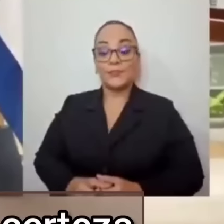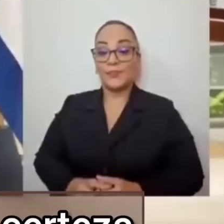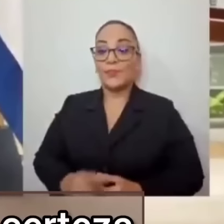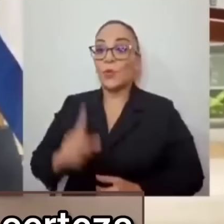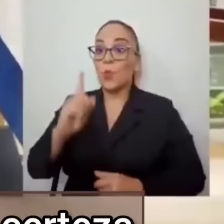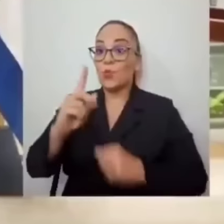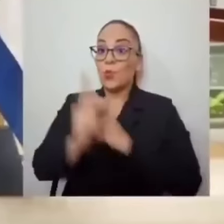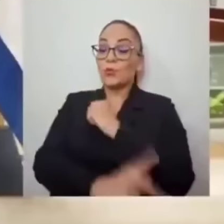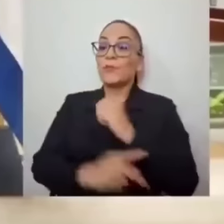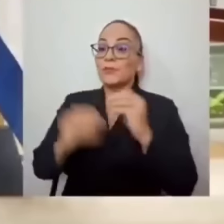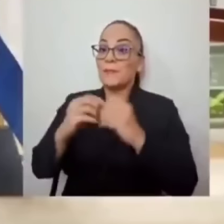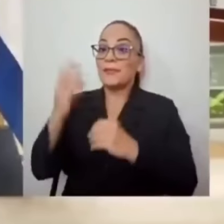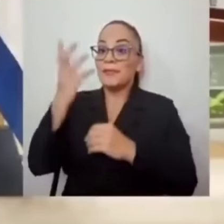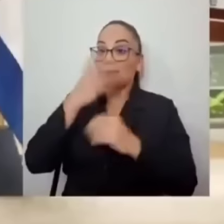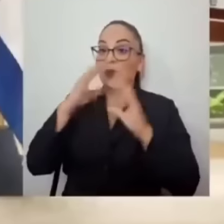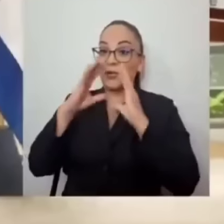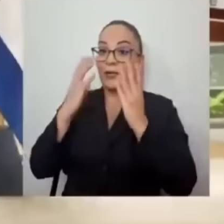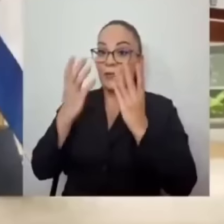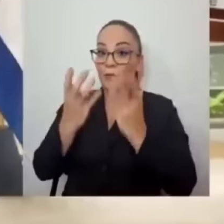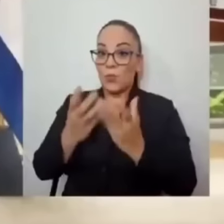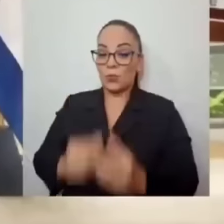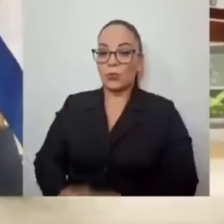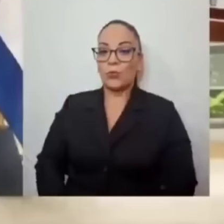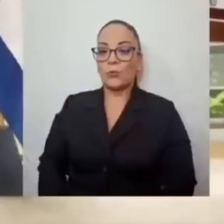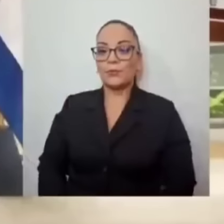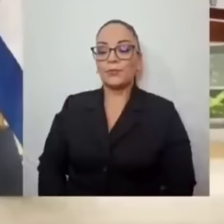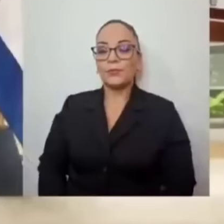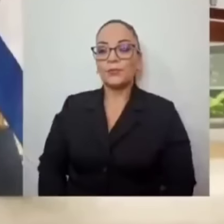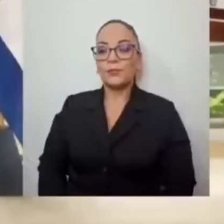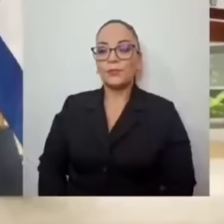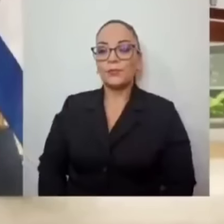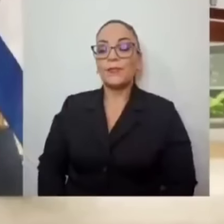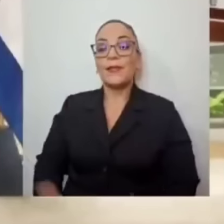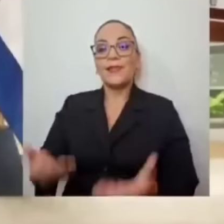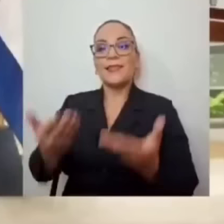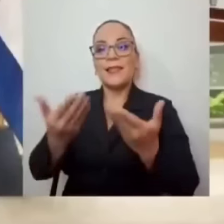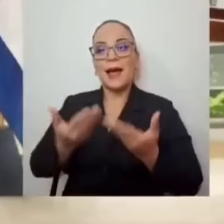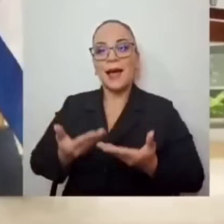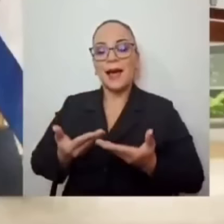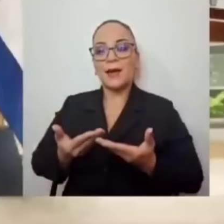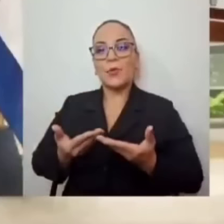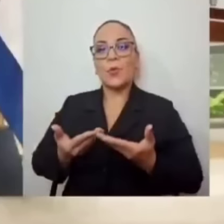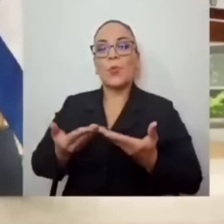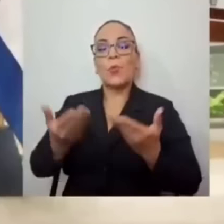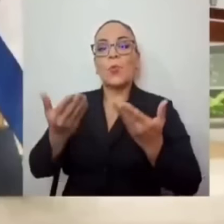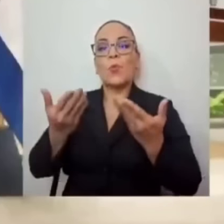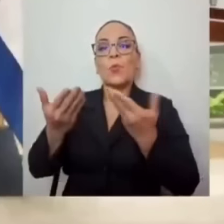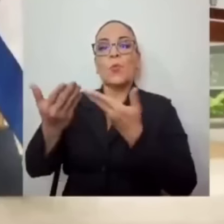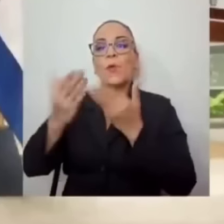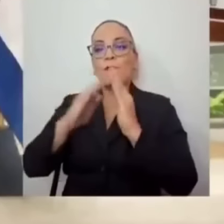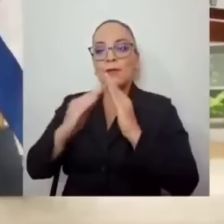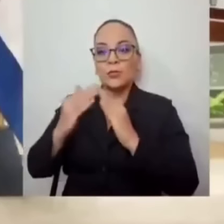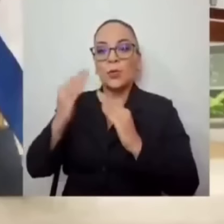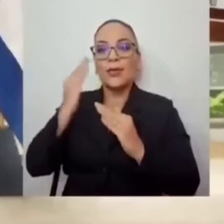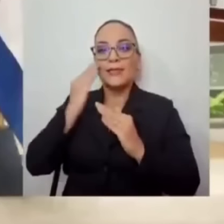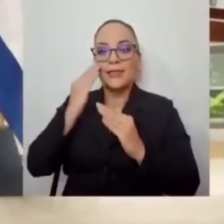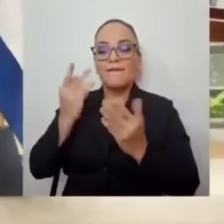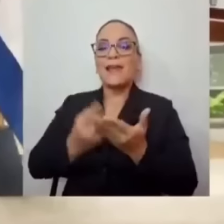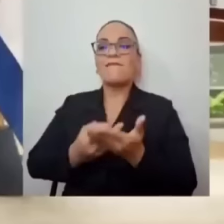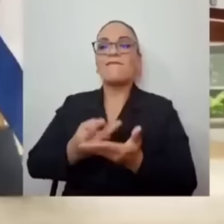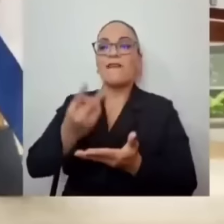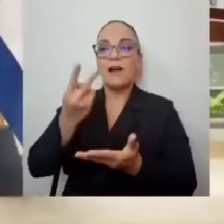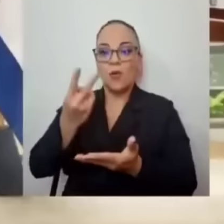con certeza y a una población que sabe el valor de esta